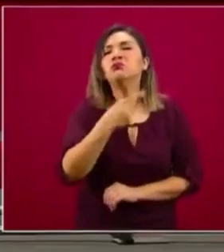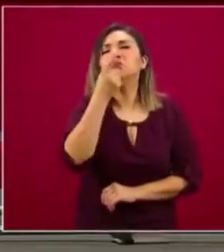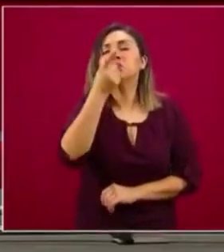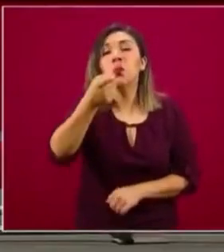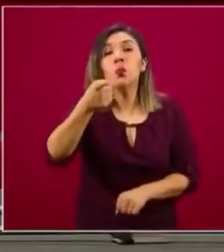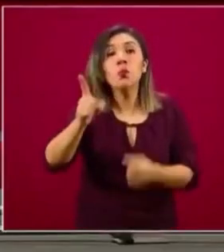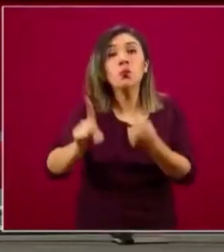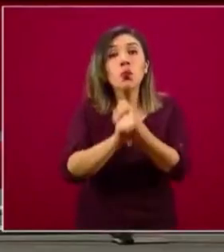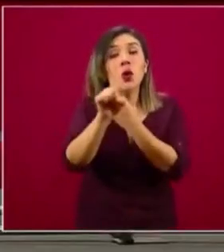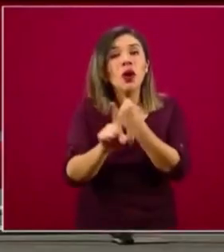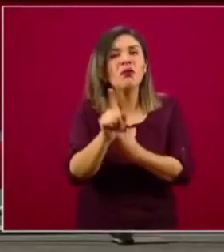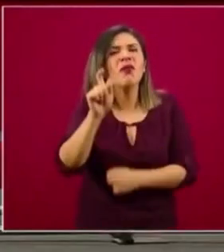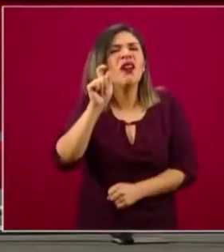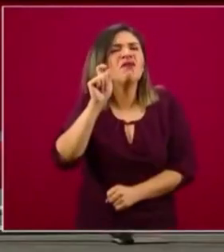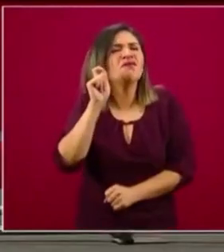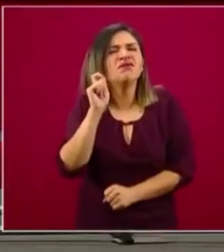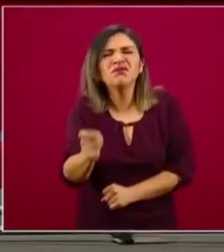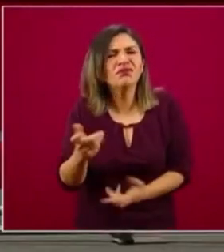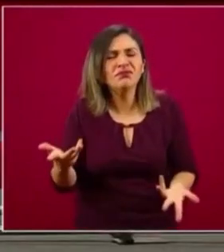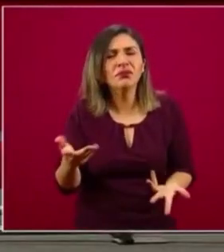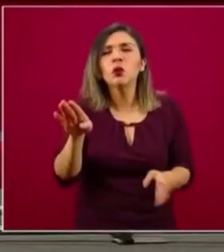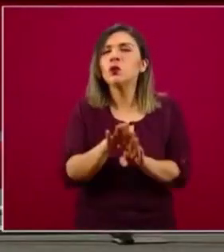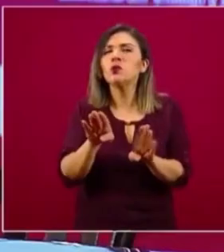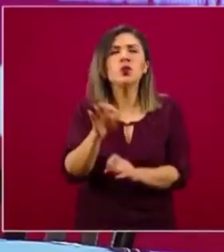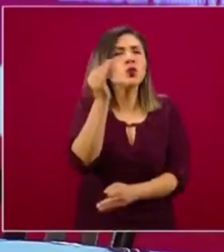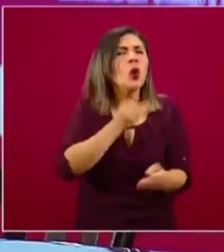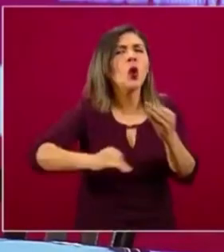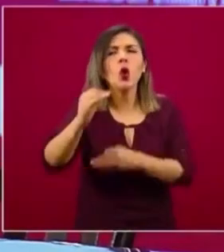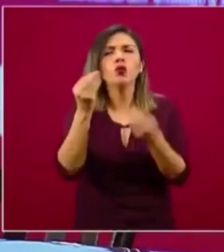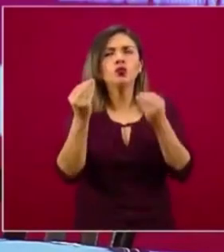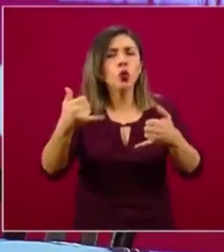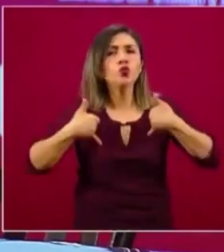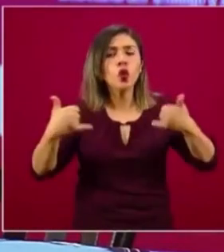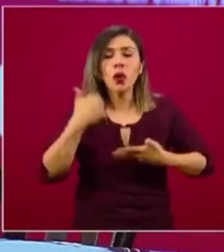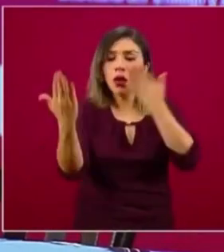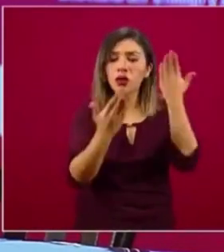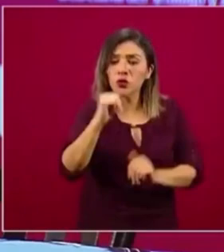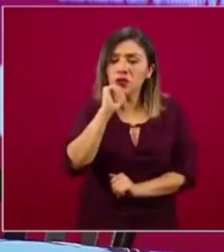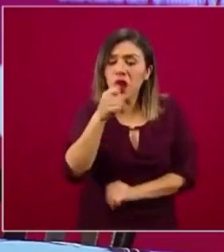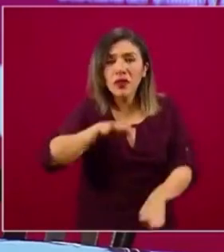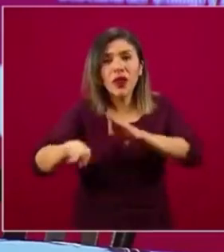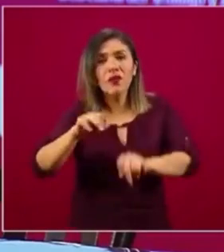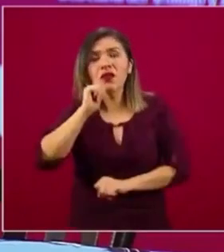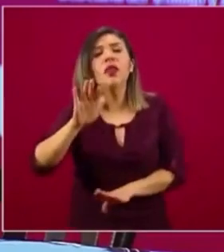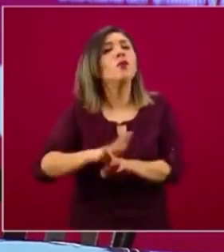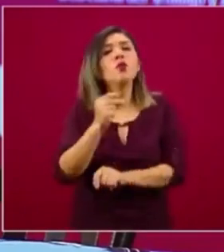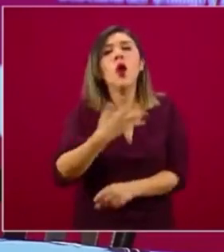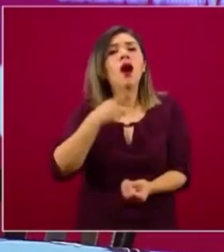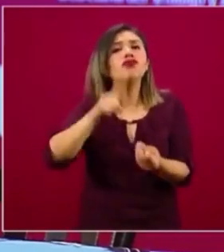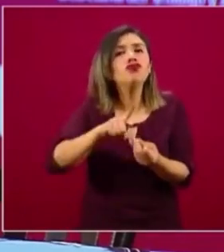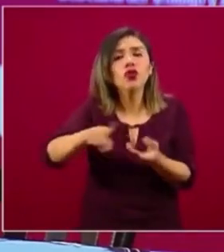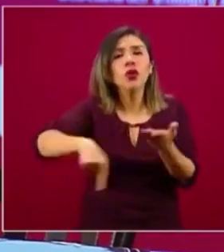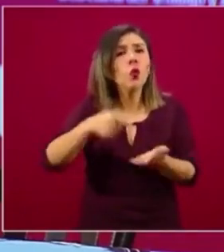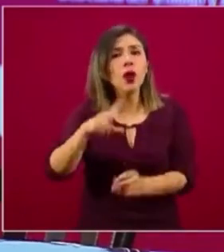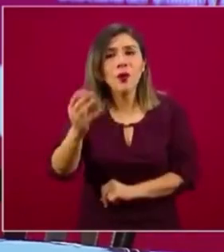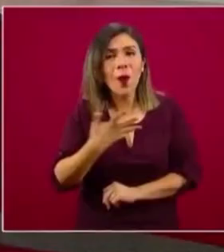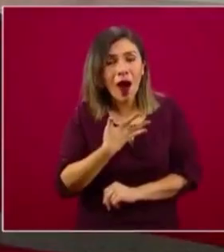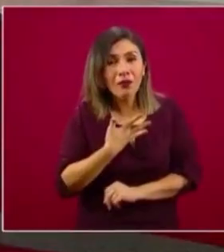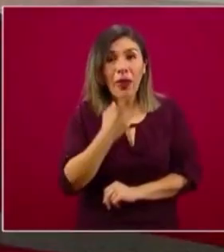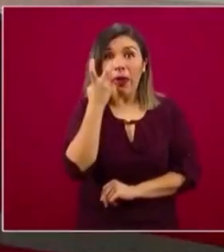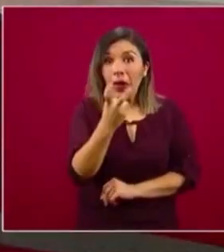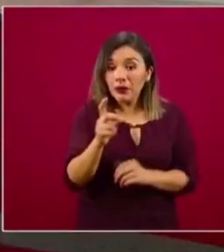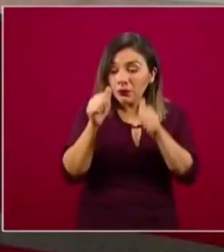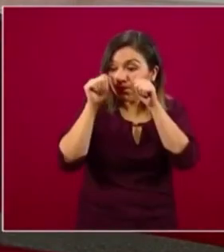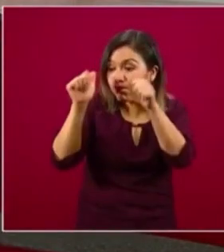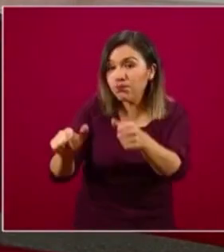Y que atendiendo a esa problemática surge este programa justamente para que todos esos jóvenes puedan